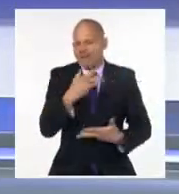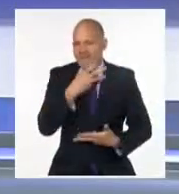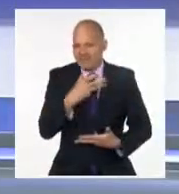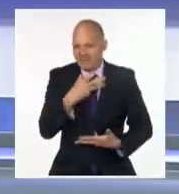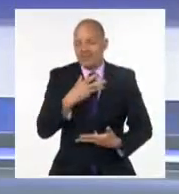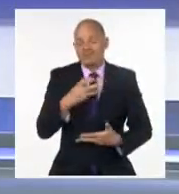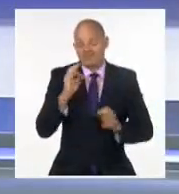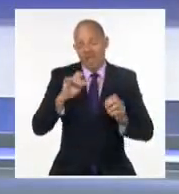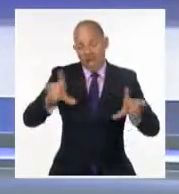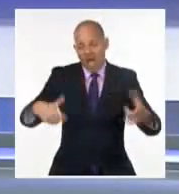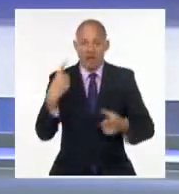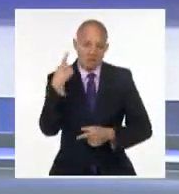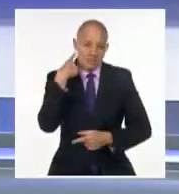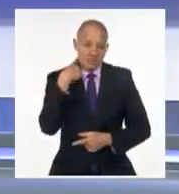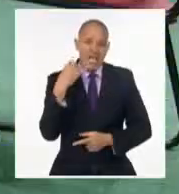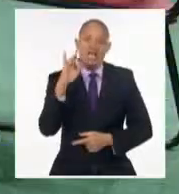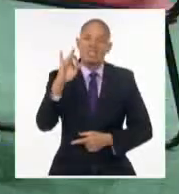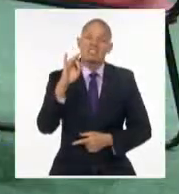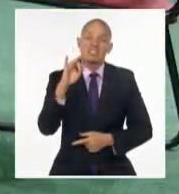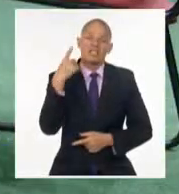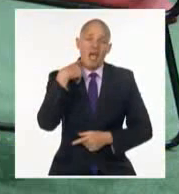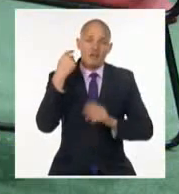séptimo aniversario de su partida física.